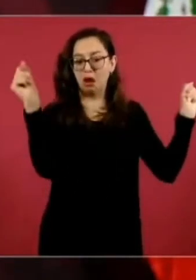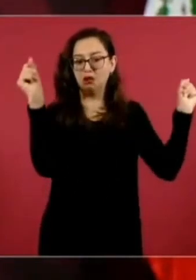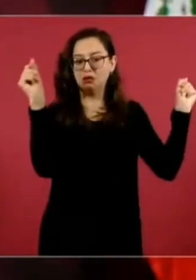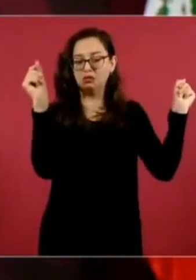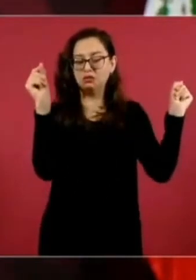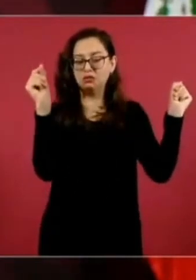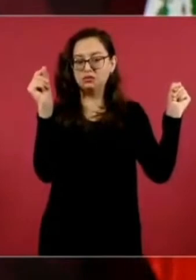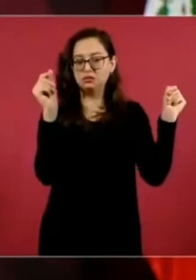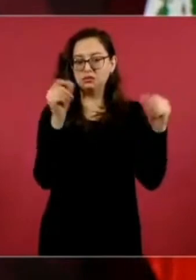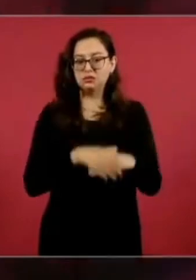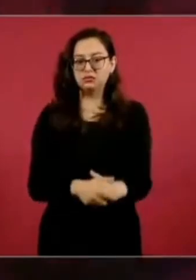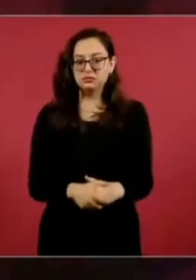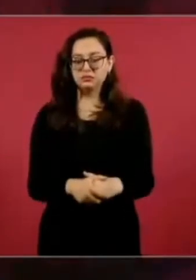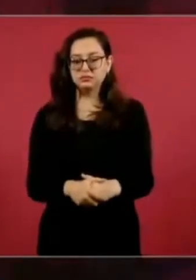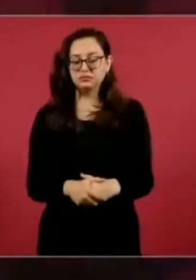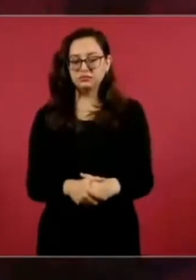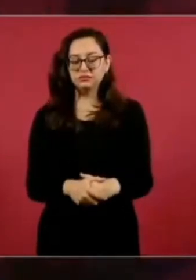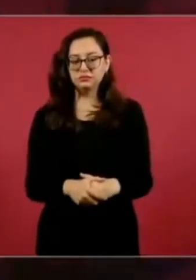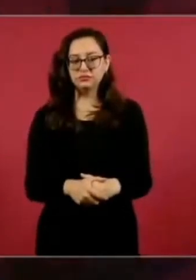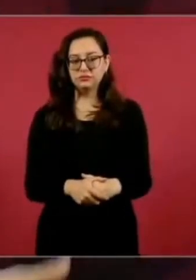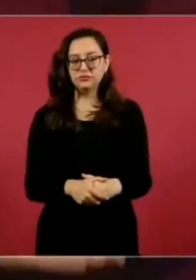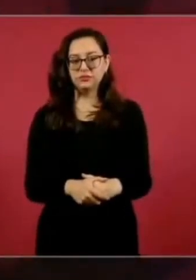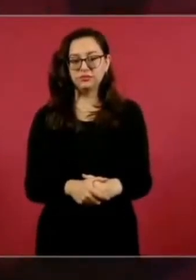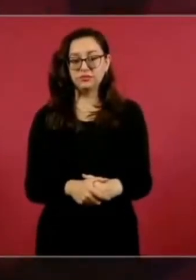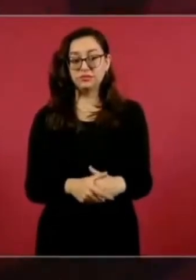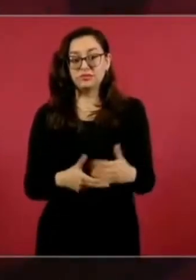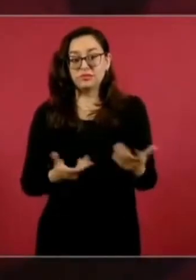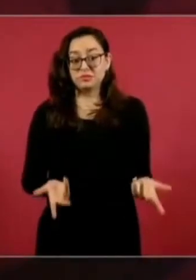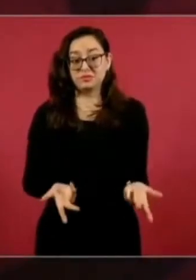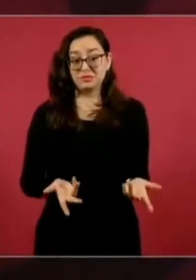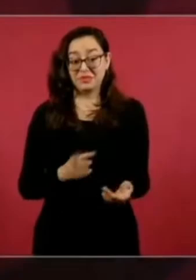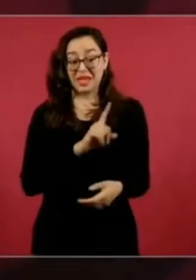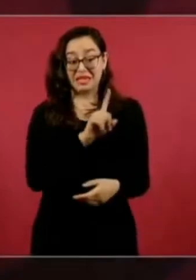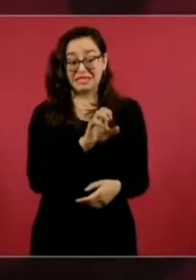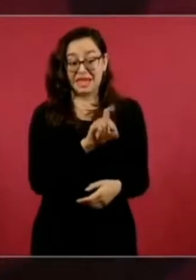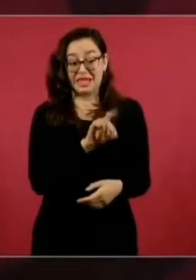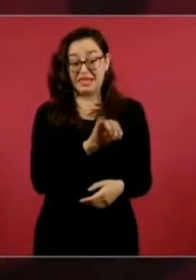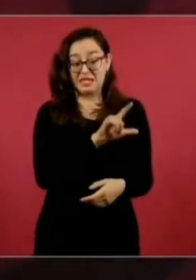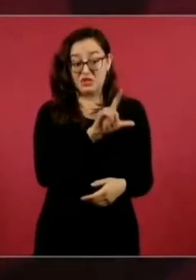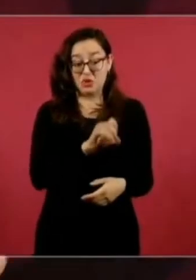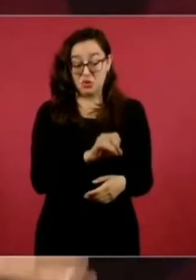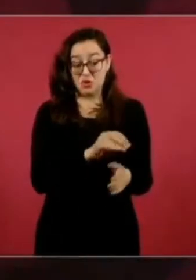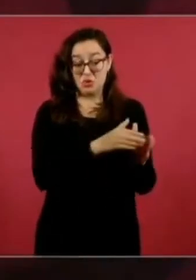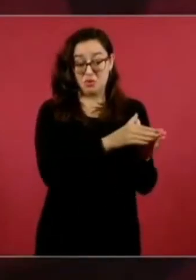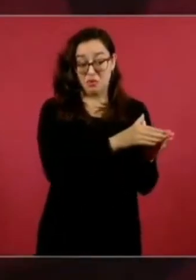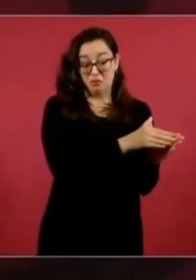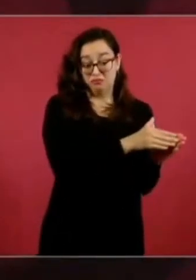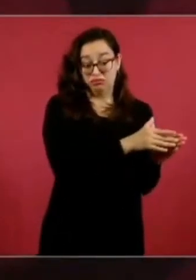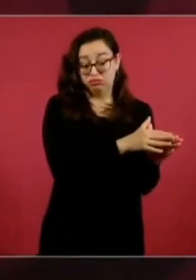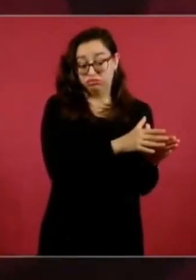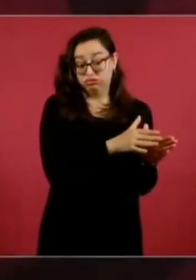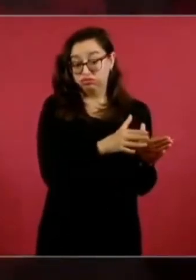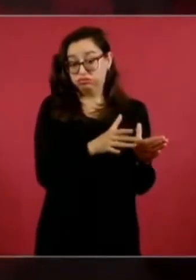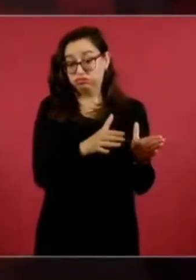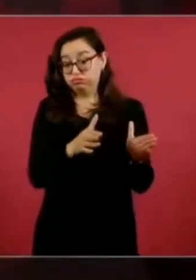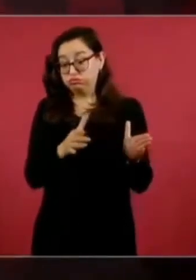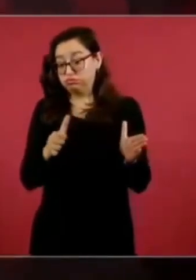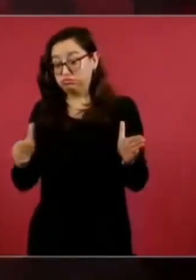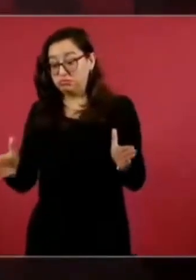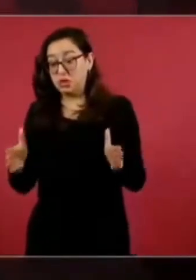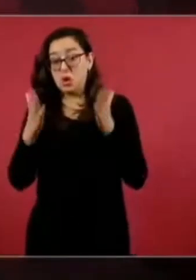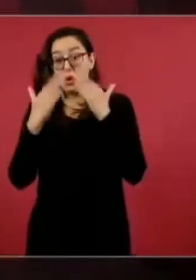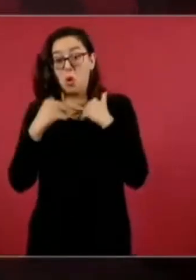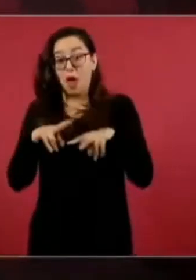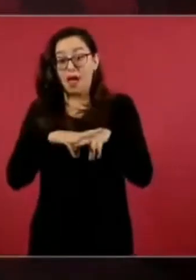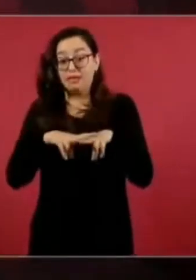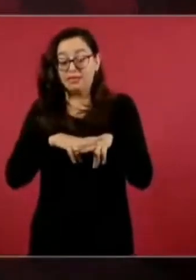acabó con todos los trenes de pasajeros. Bueno, desde Cedillo a la fecha sin trenes de pasajeros,